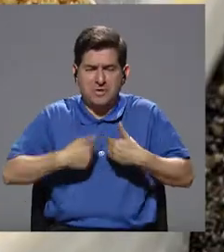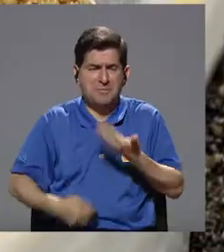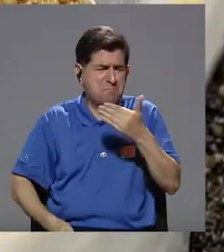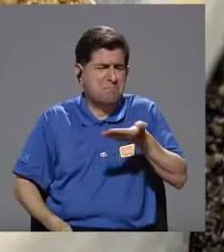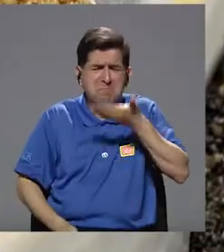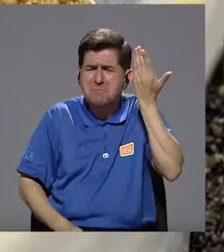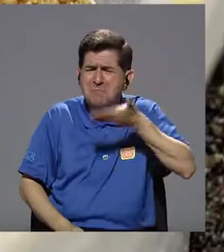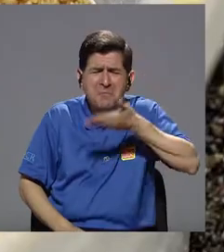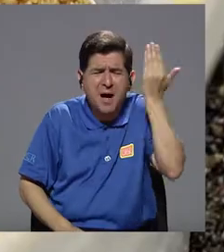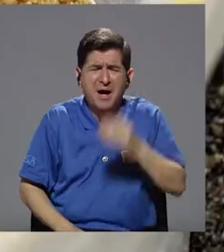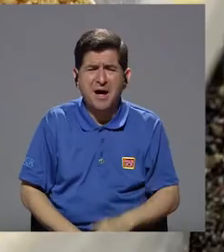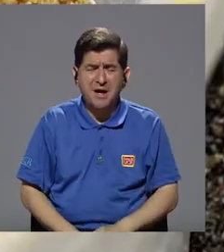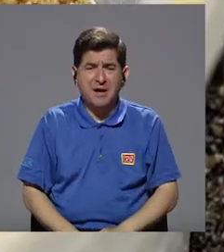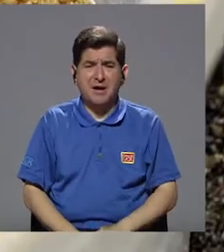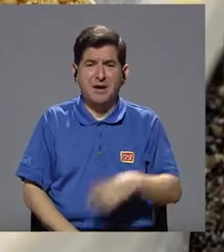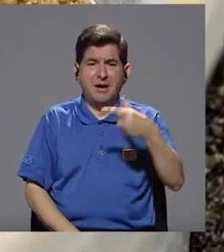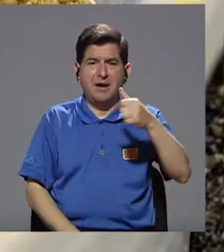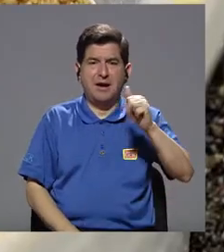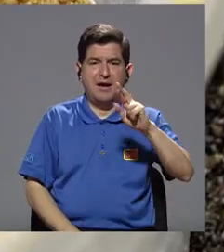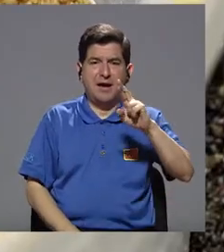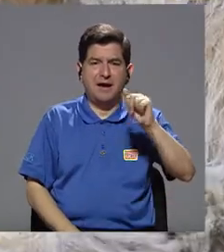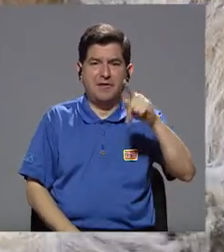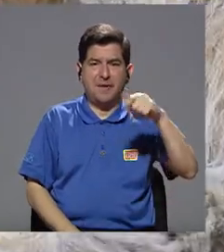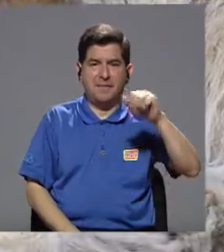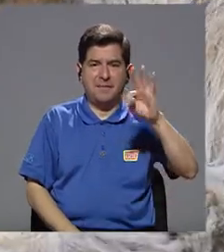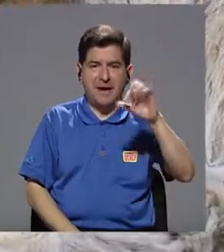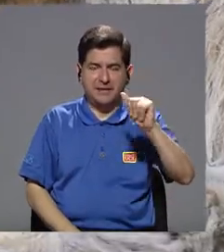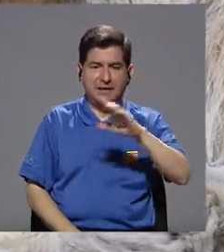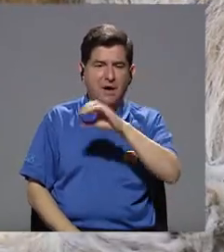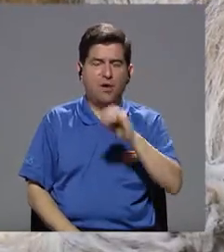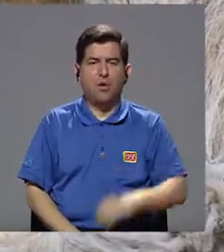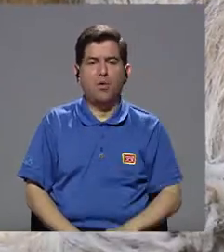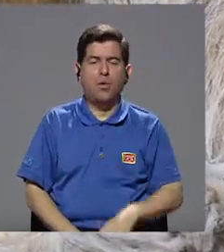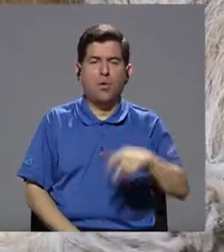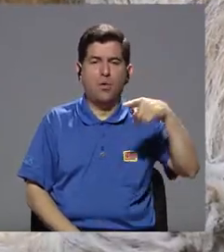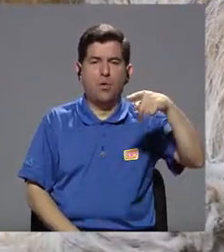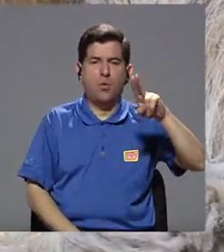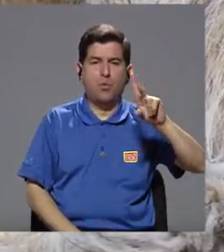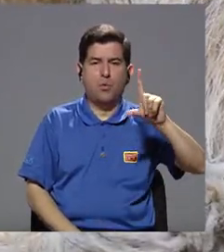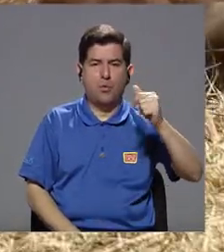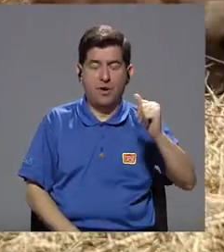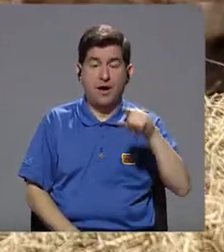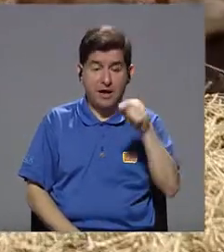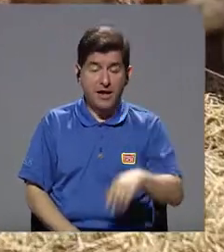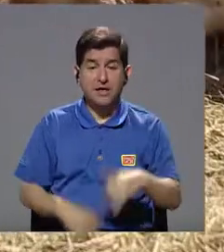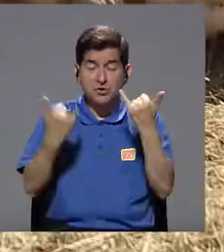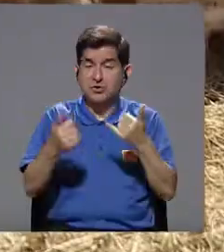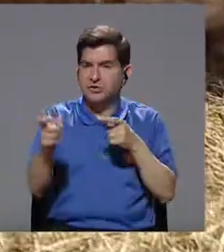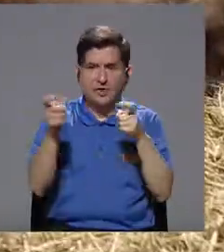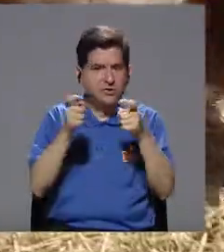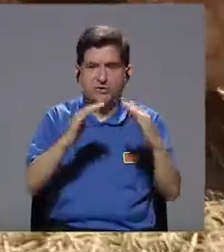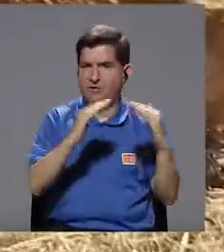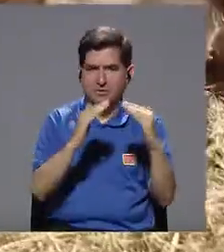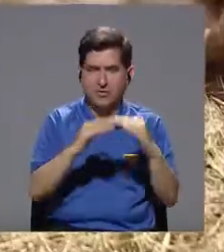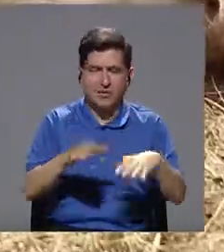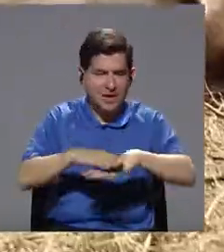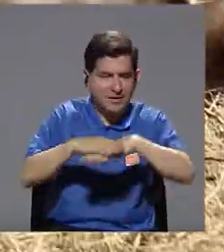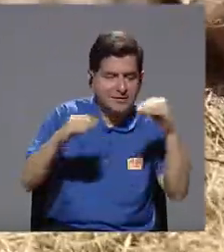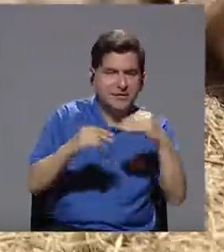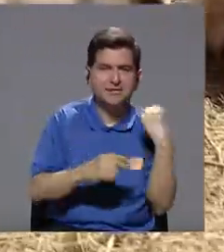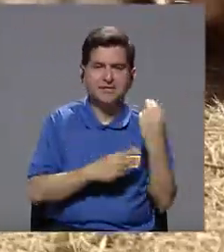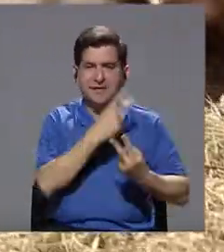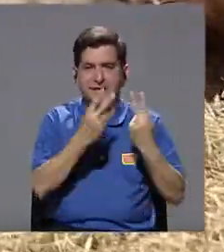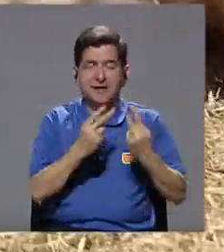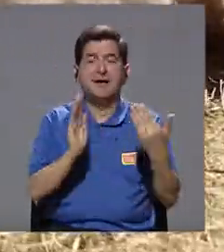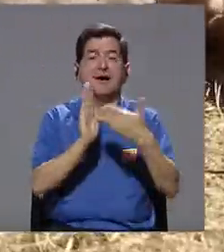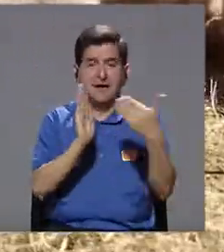malos olores, garropatas, pulgas, roedores, entonces ya eso sale de la casa, se sale del vecindario y ya estamos hablando